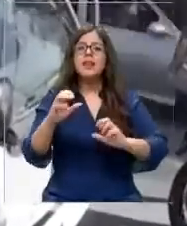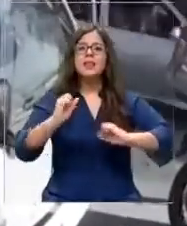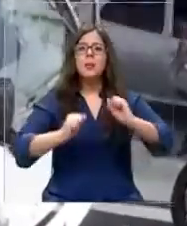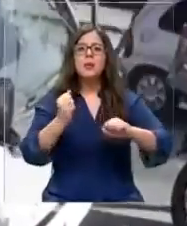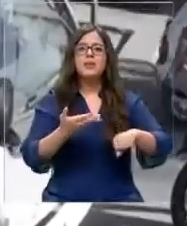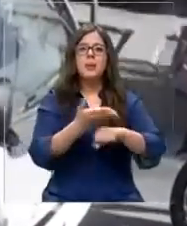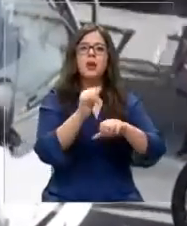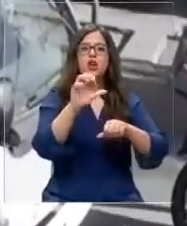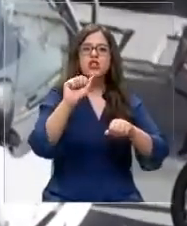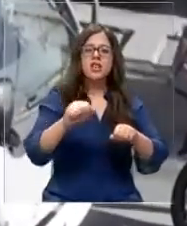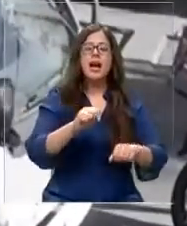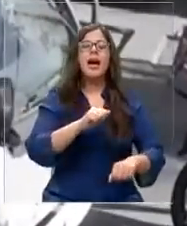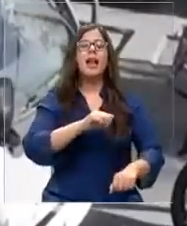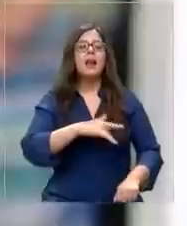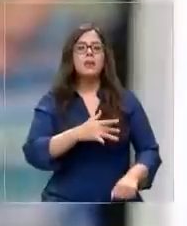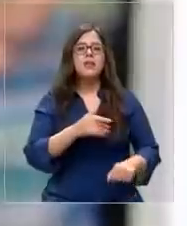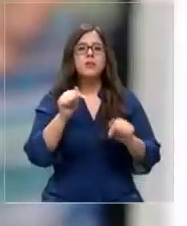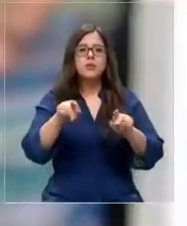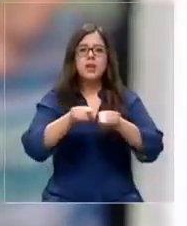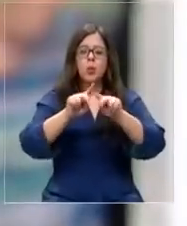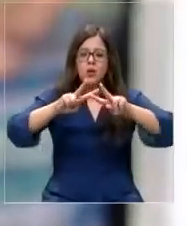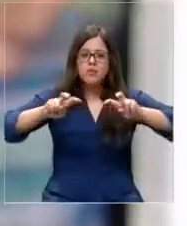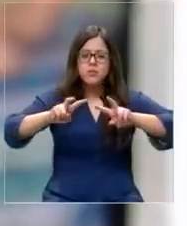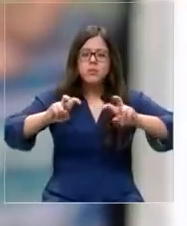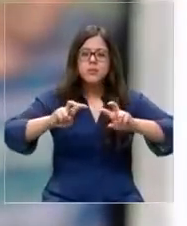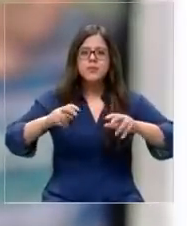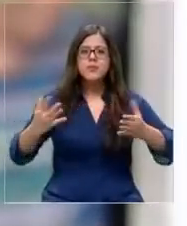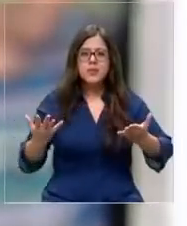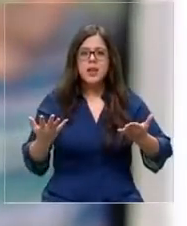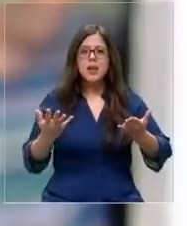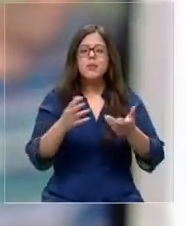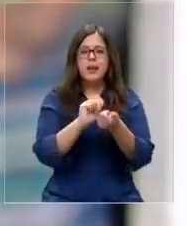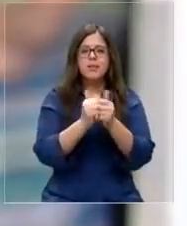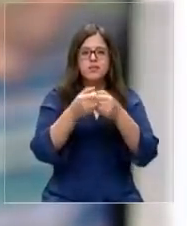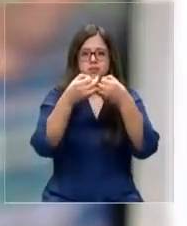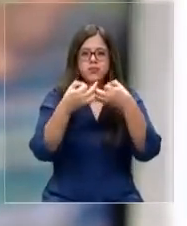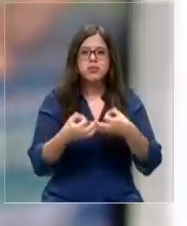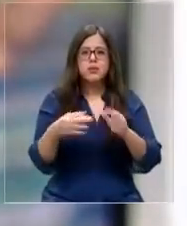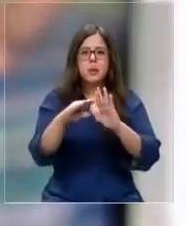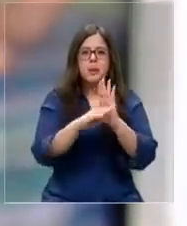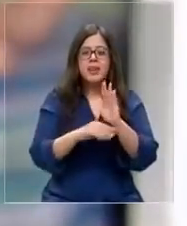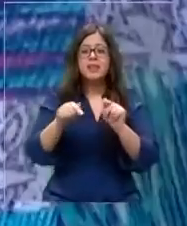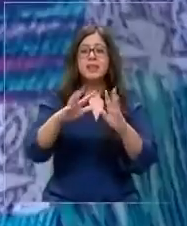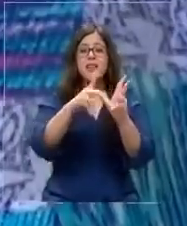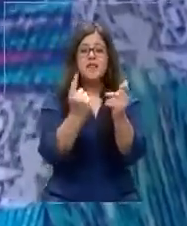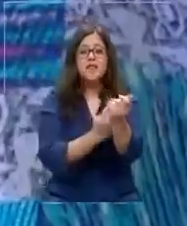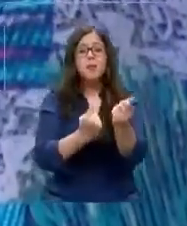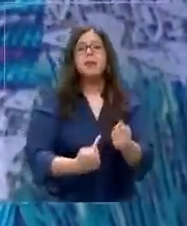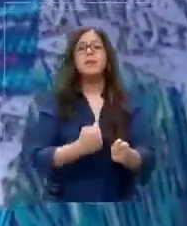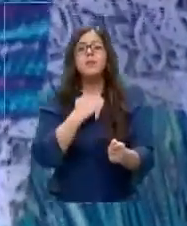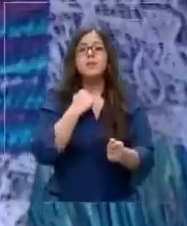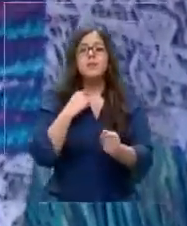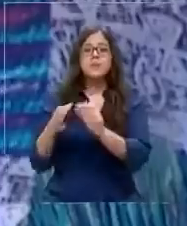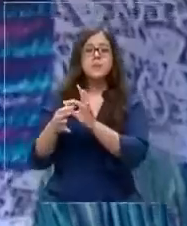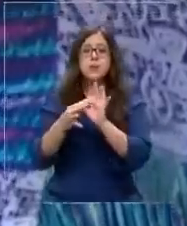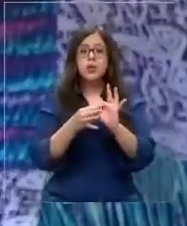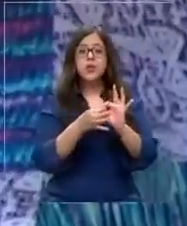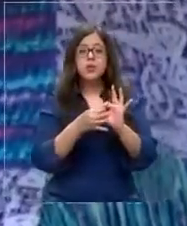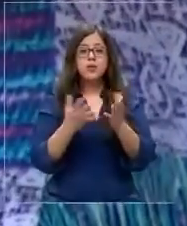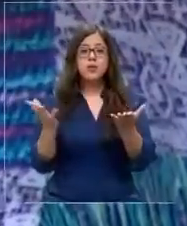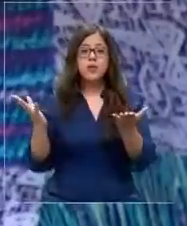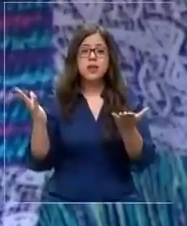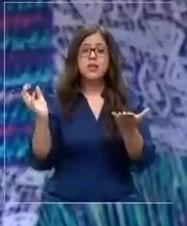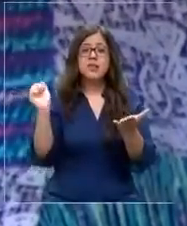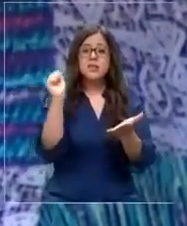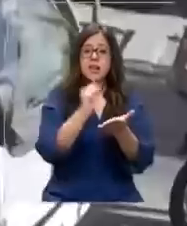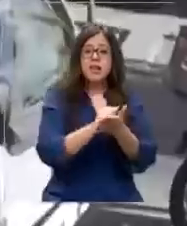lamentaron lo ocurrido y aseguran que están recabando los antecedentes para adoptar medidas. Mientras la familia afectada tras haber hecho sus descargos